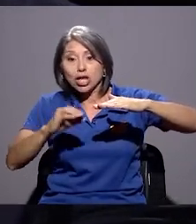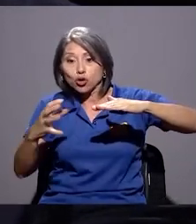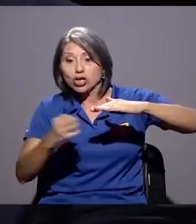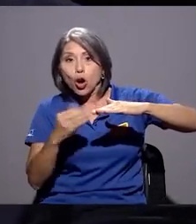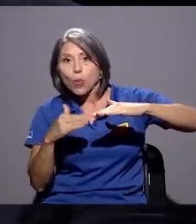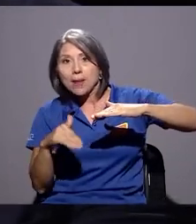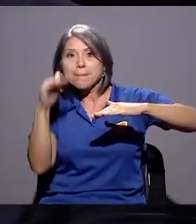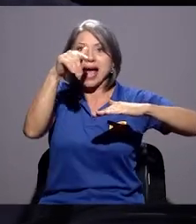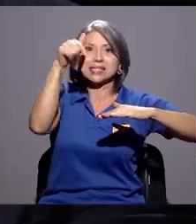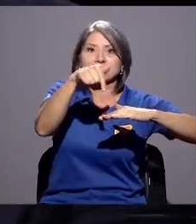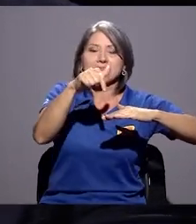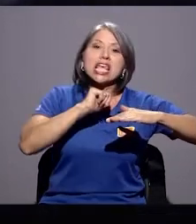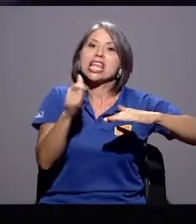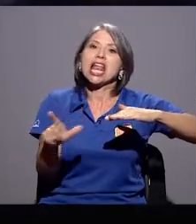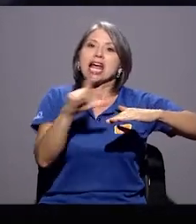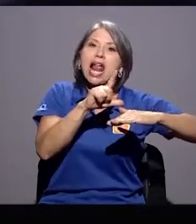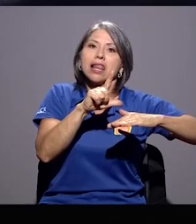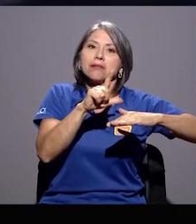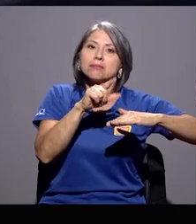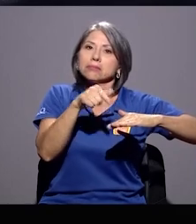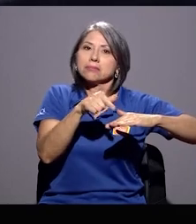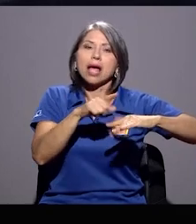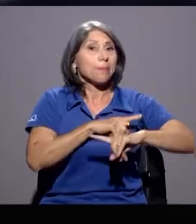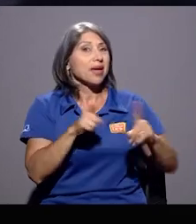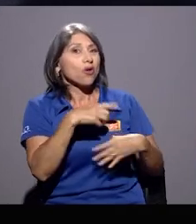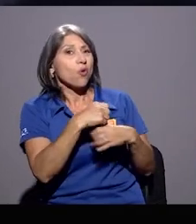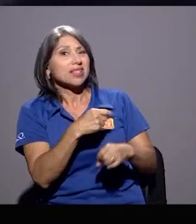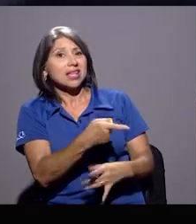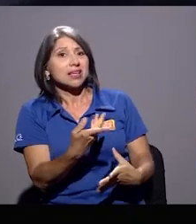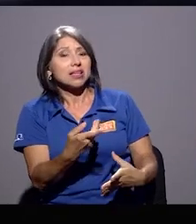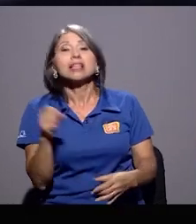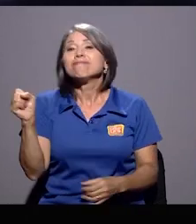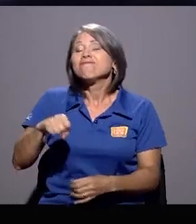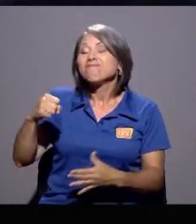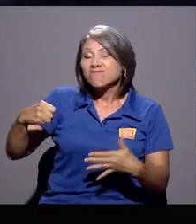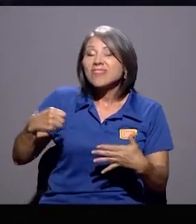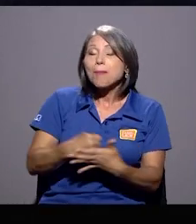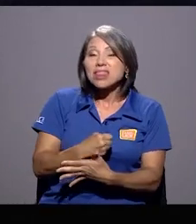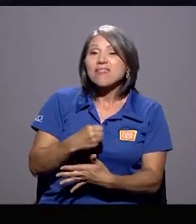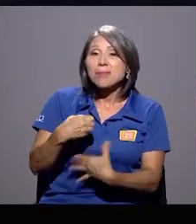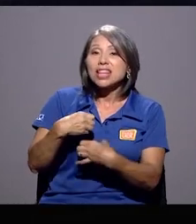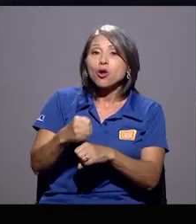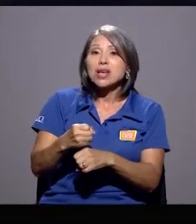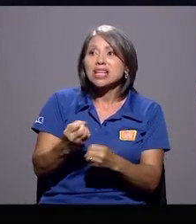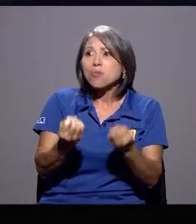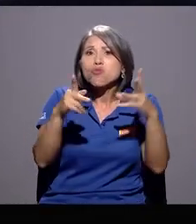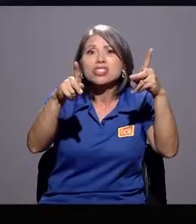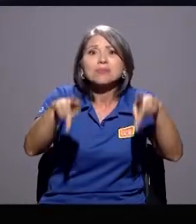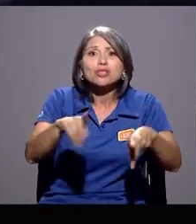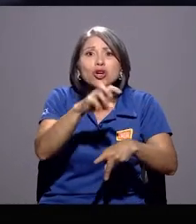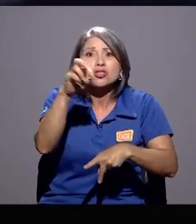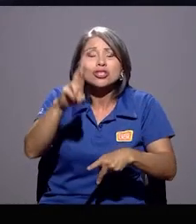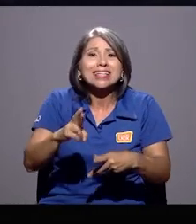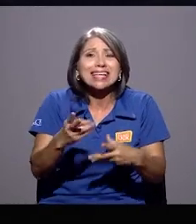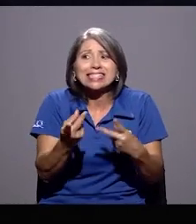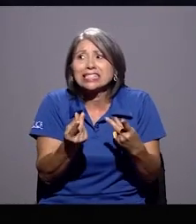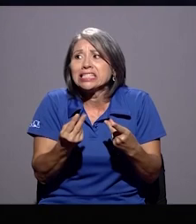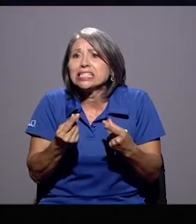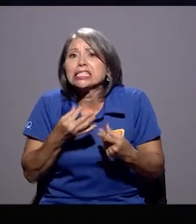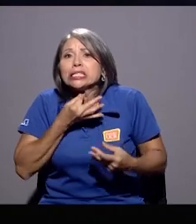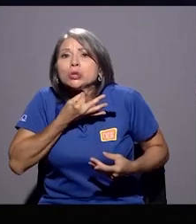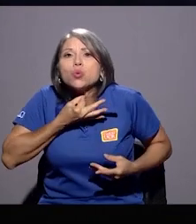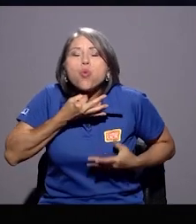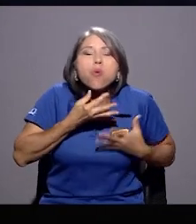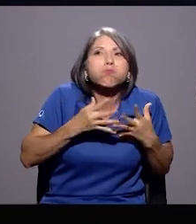considerado delito. Pero lo hacen, don Leiner. Lamentablemente lo hacen y quiebran a muchos costarricenses. Tenemos más de 700